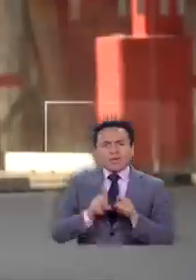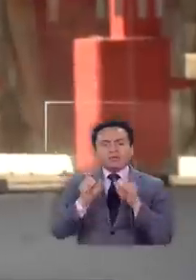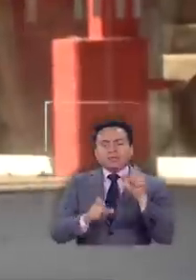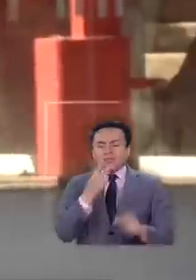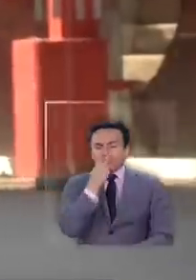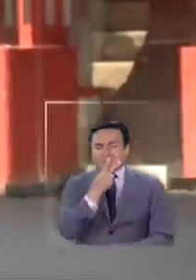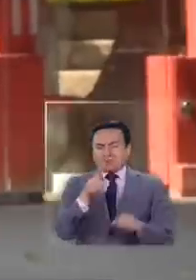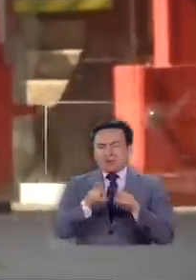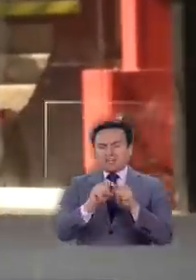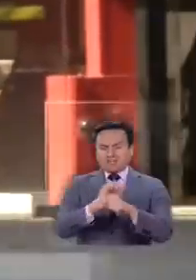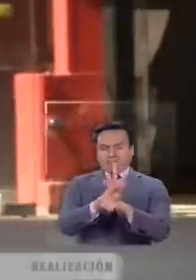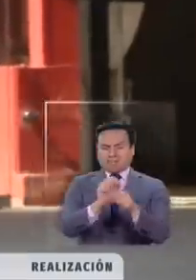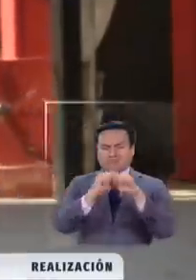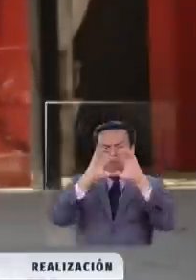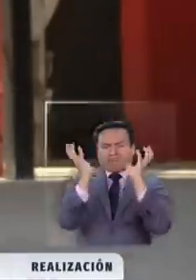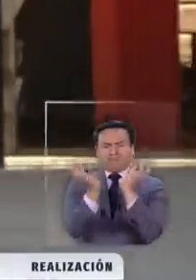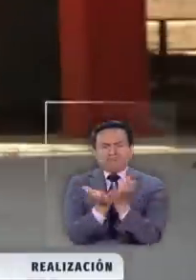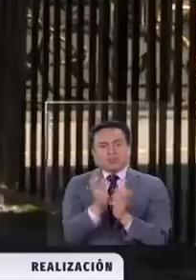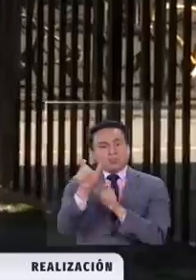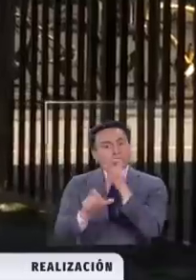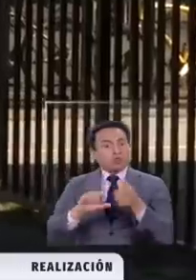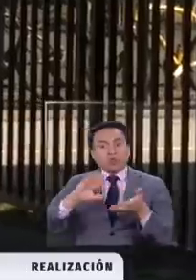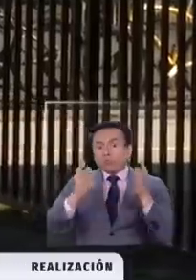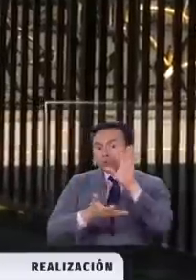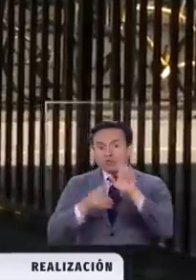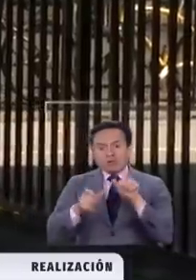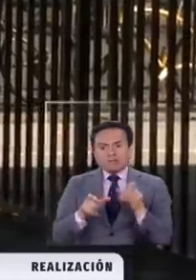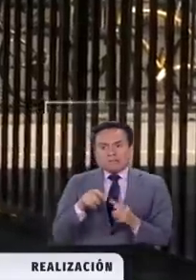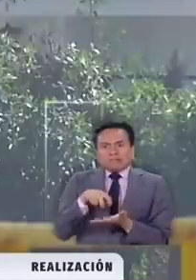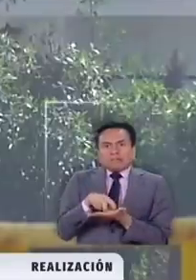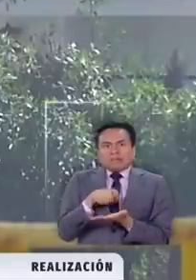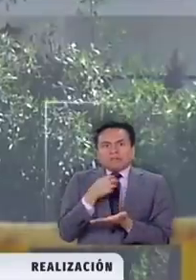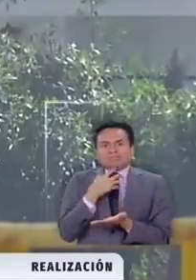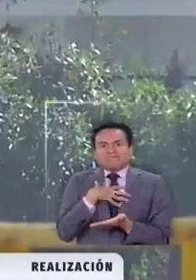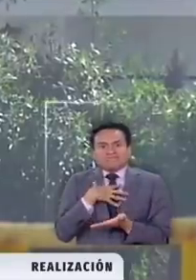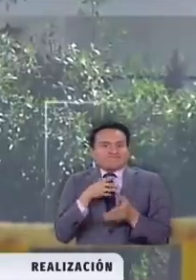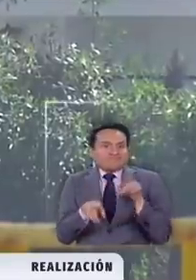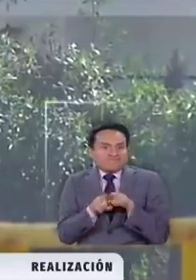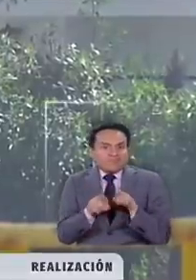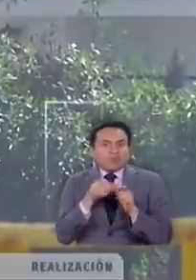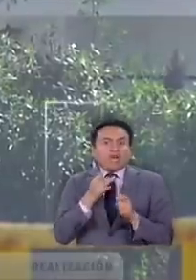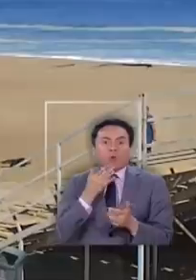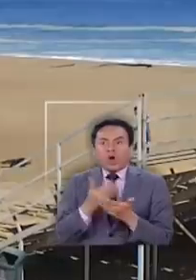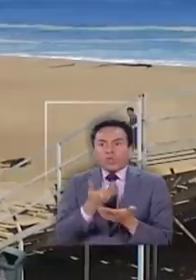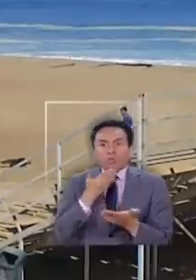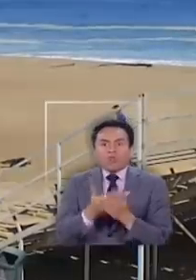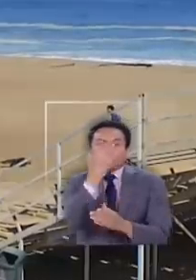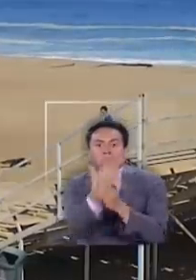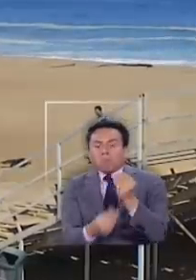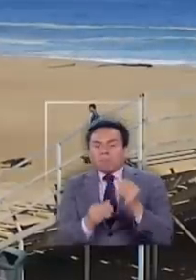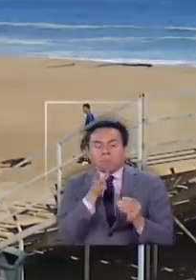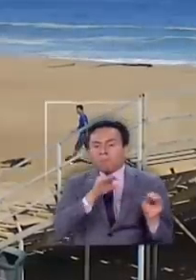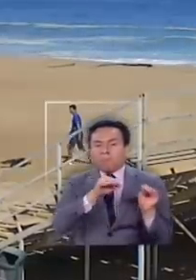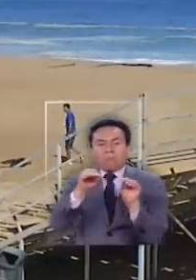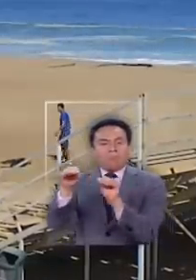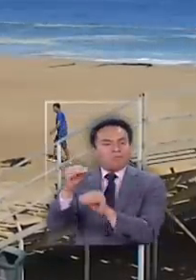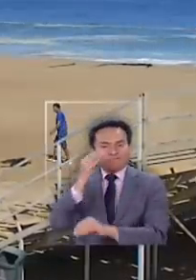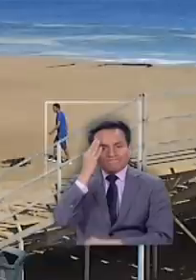estamos frente a una pandemia que tiene a todo el mundo de rodillas y que aún no sabemos hasta cuándo se prolongará.